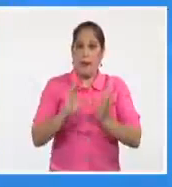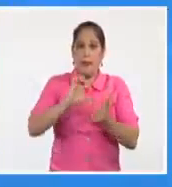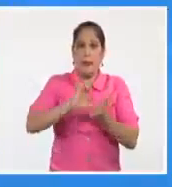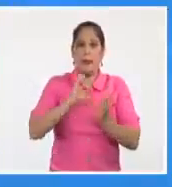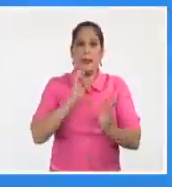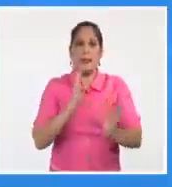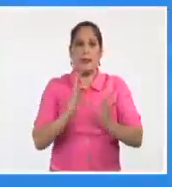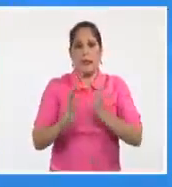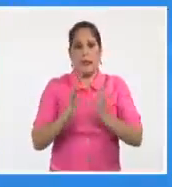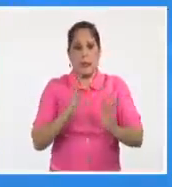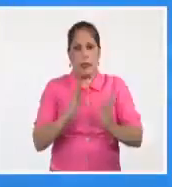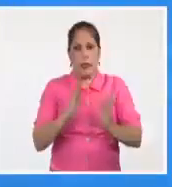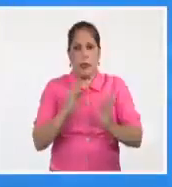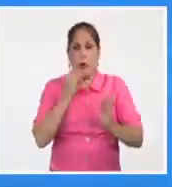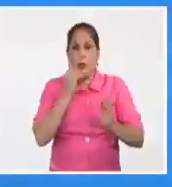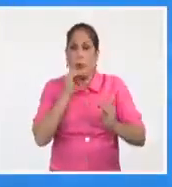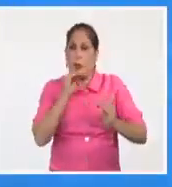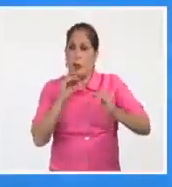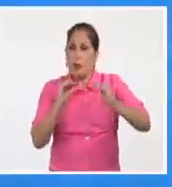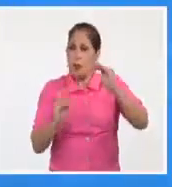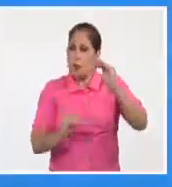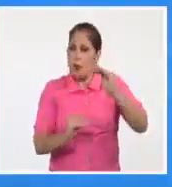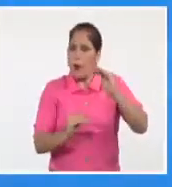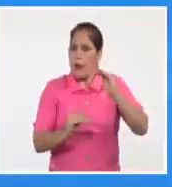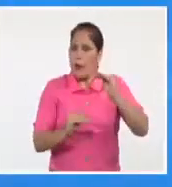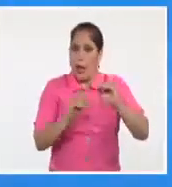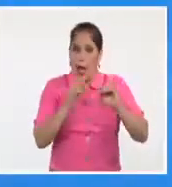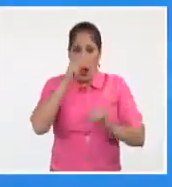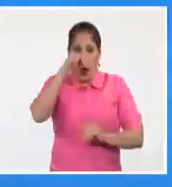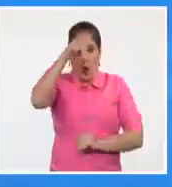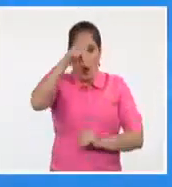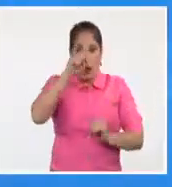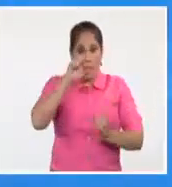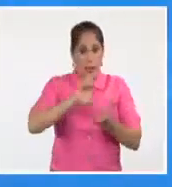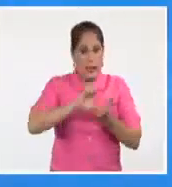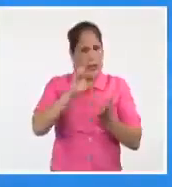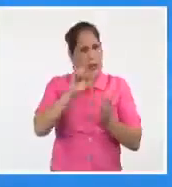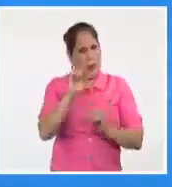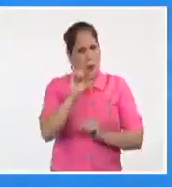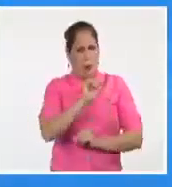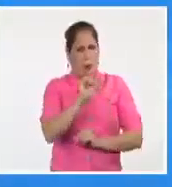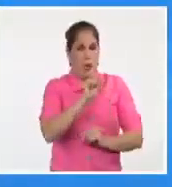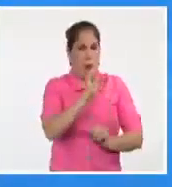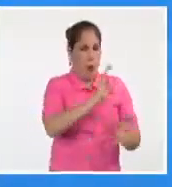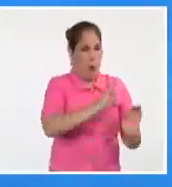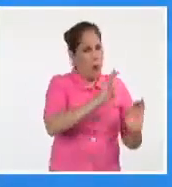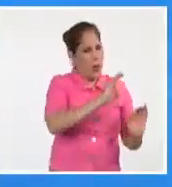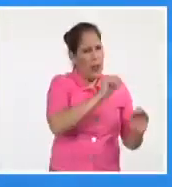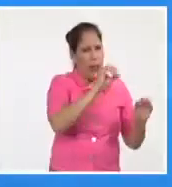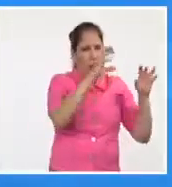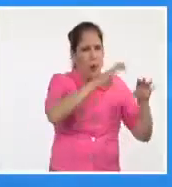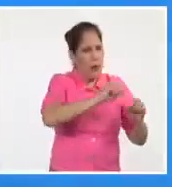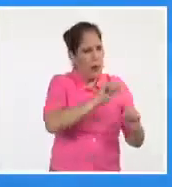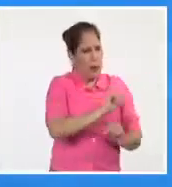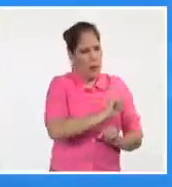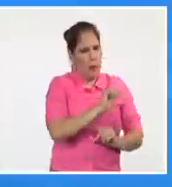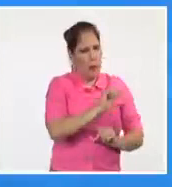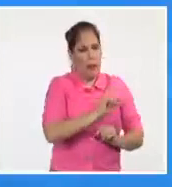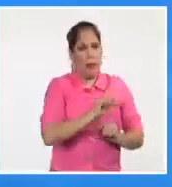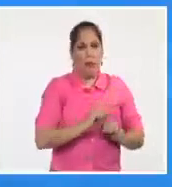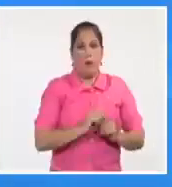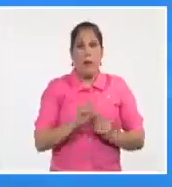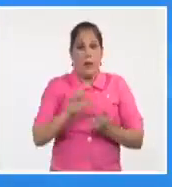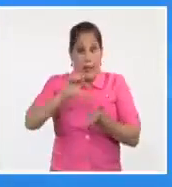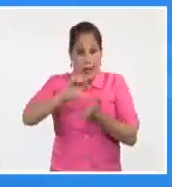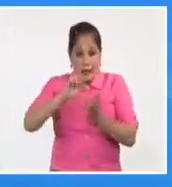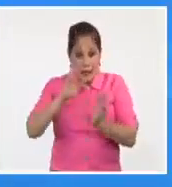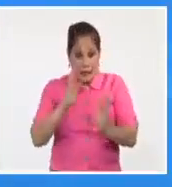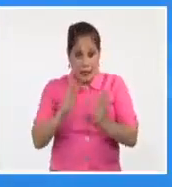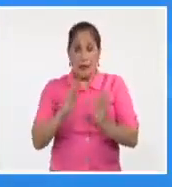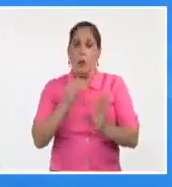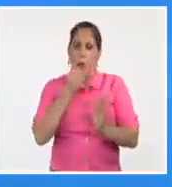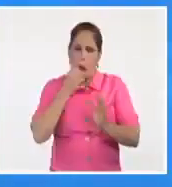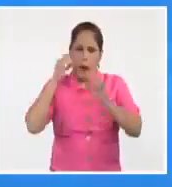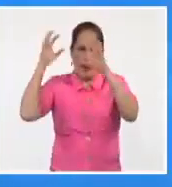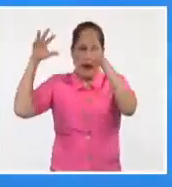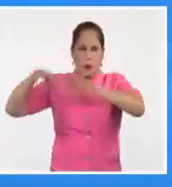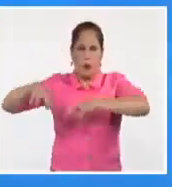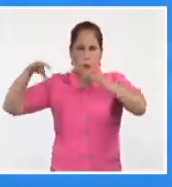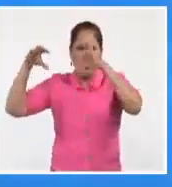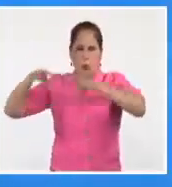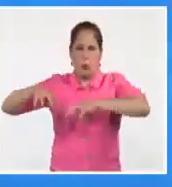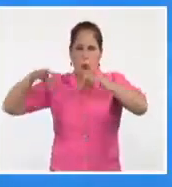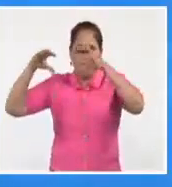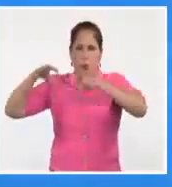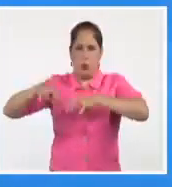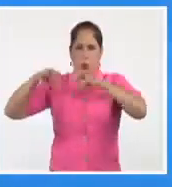más baja la probabilidad en zonas de la costa norte del centro y el oriente del país, pero en los interiores todavía debe llover, algunos chubascos y